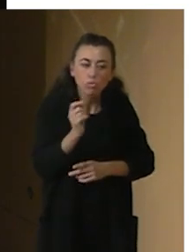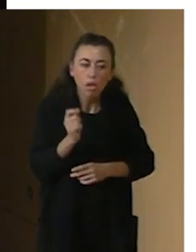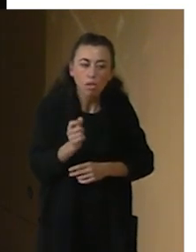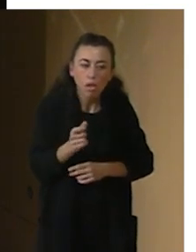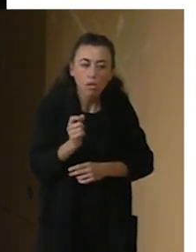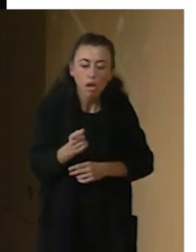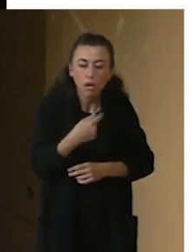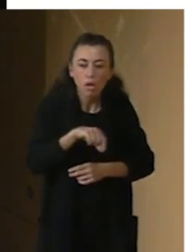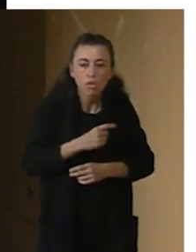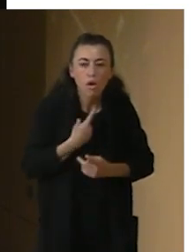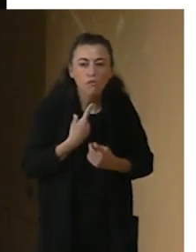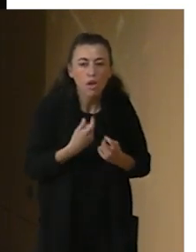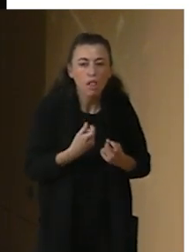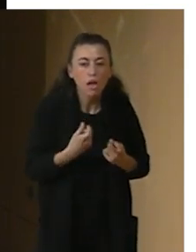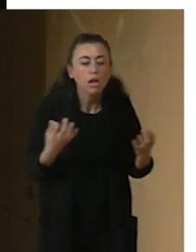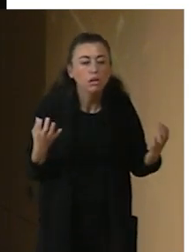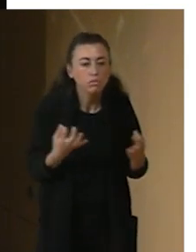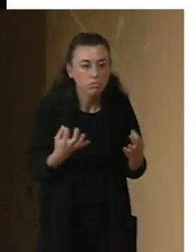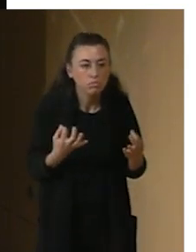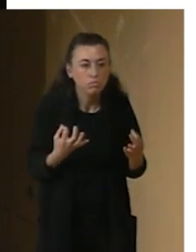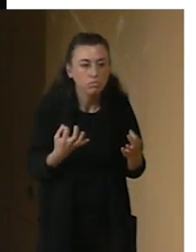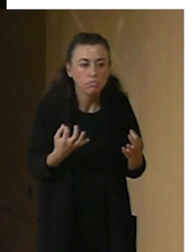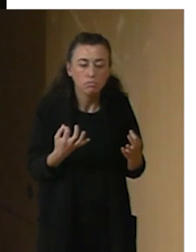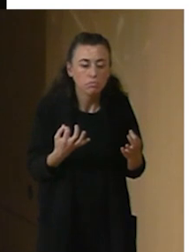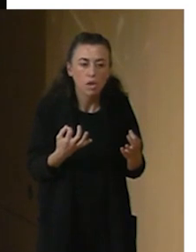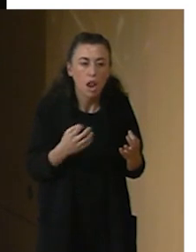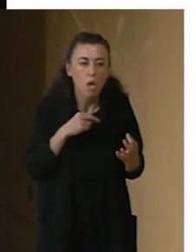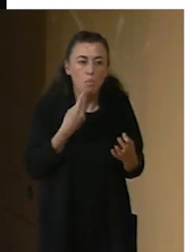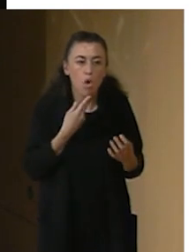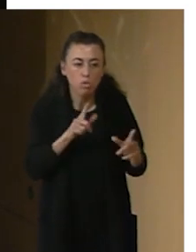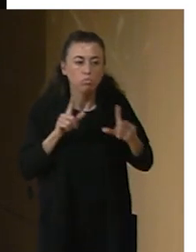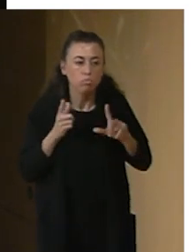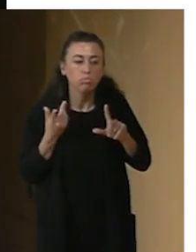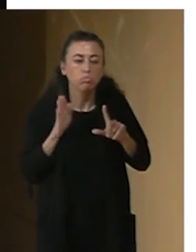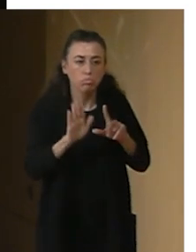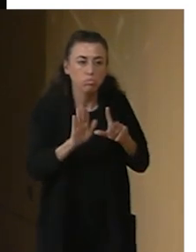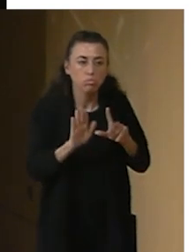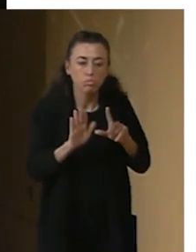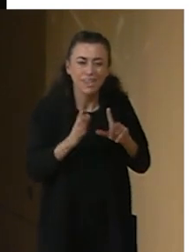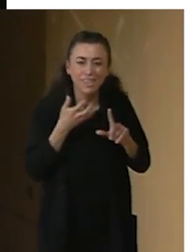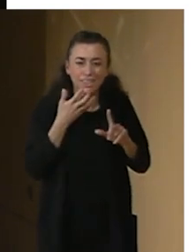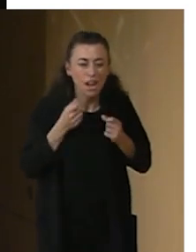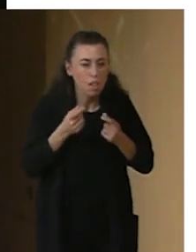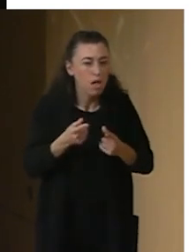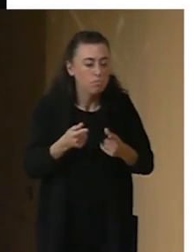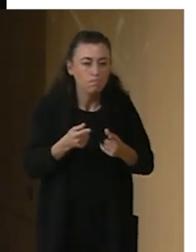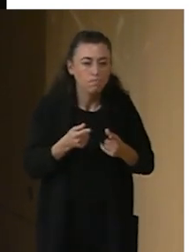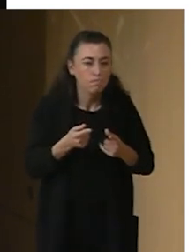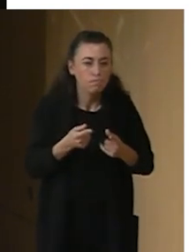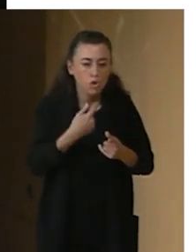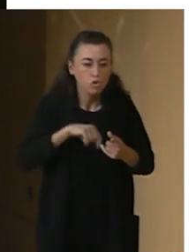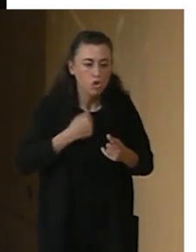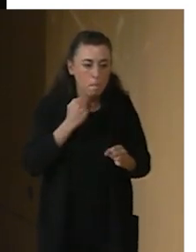nos falta una pata muy importante y es darles voz. Si no les damos voz difícilmente podemos trabajar para